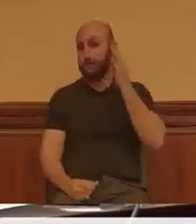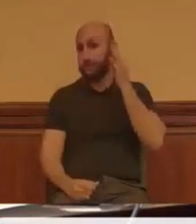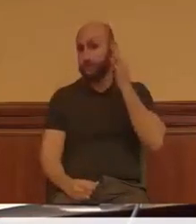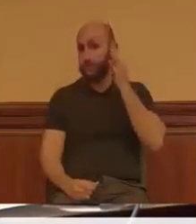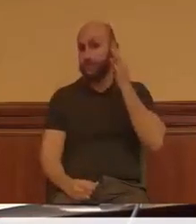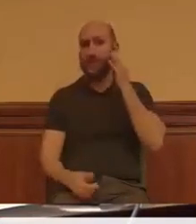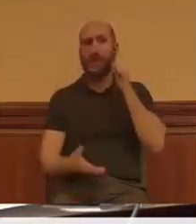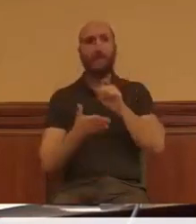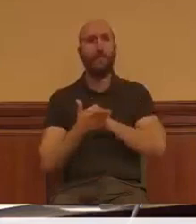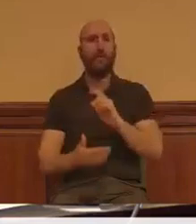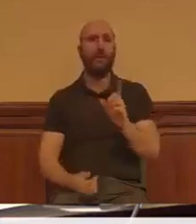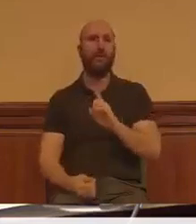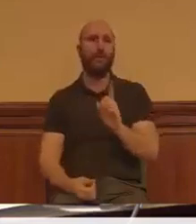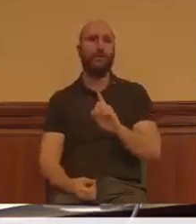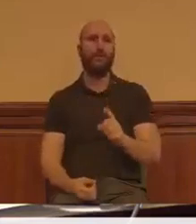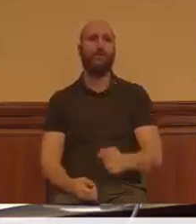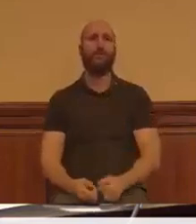borran.